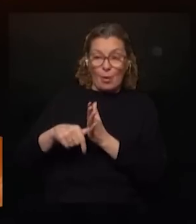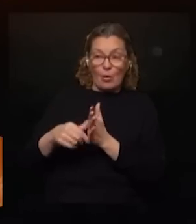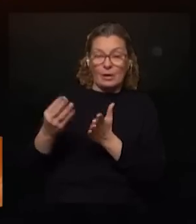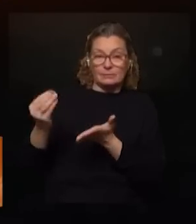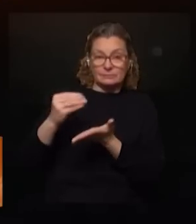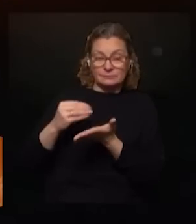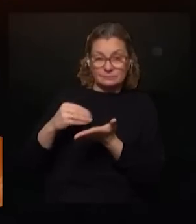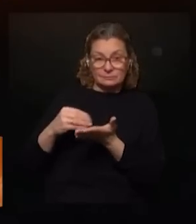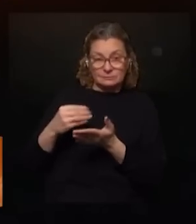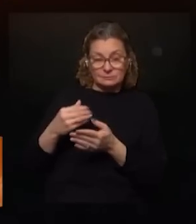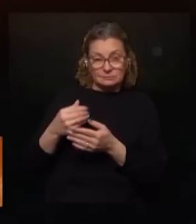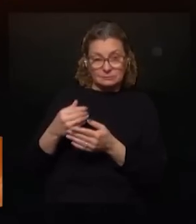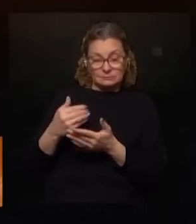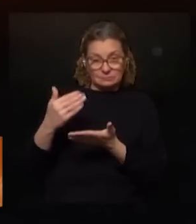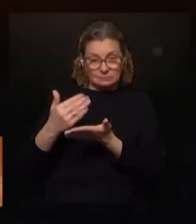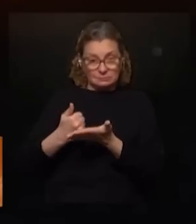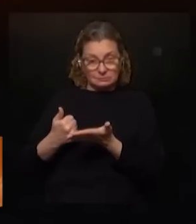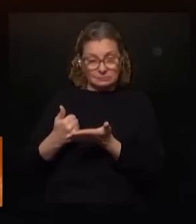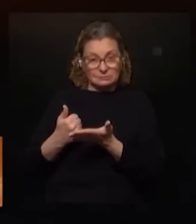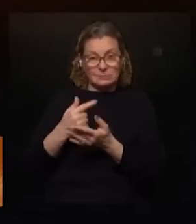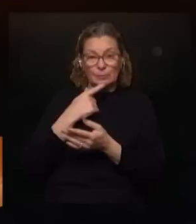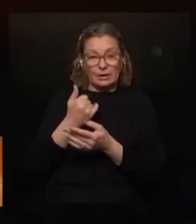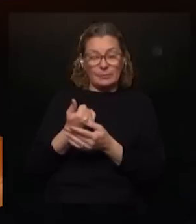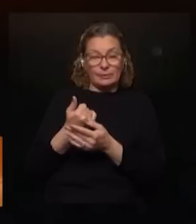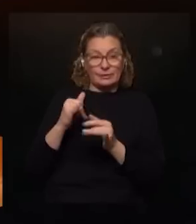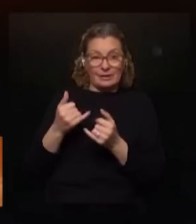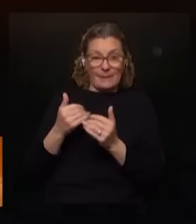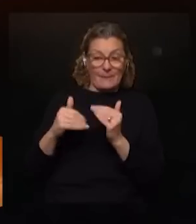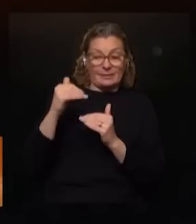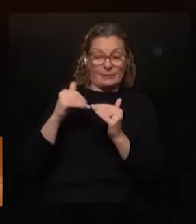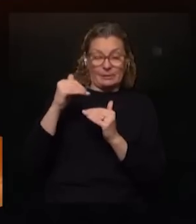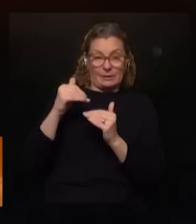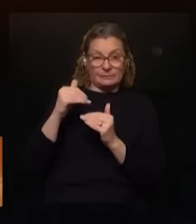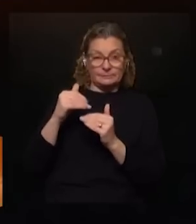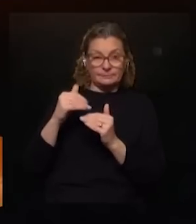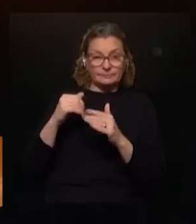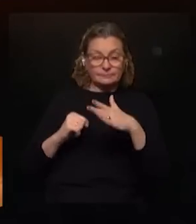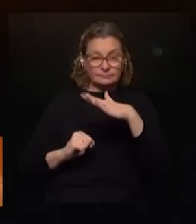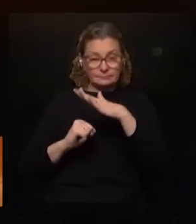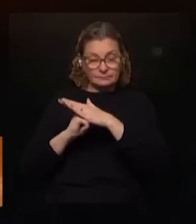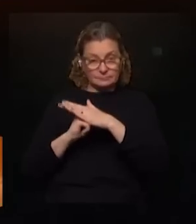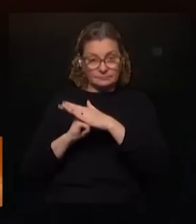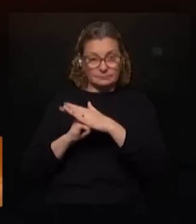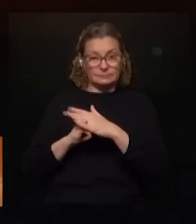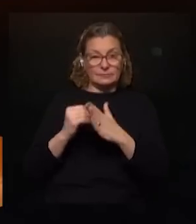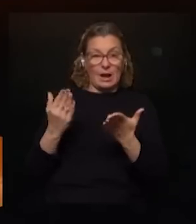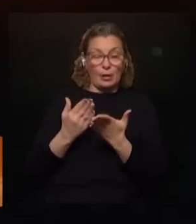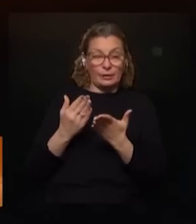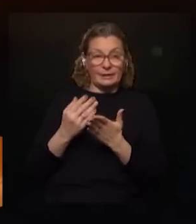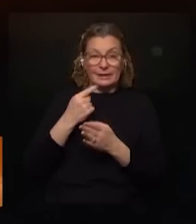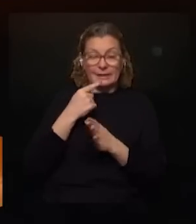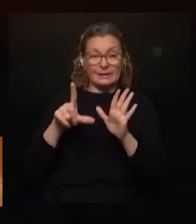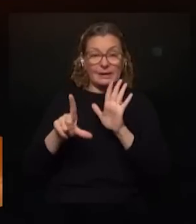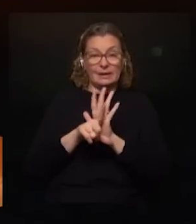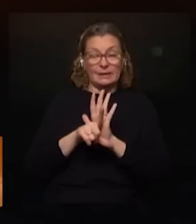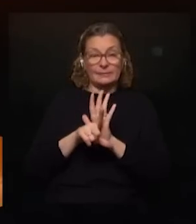pues bueno por alcho por bueno le pudieron descontar la jubilación ya se va mucho más arriba es decir que el tope que establece la